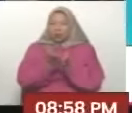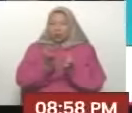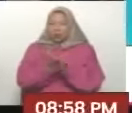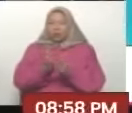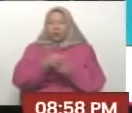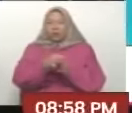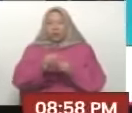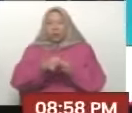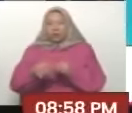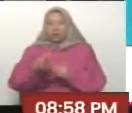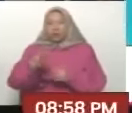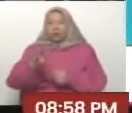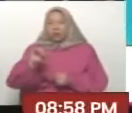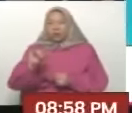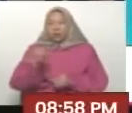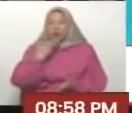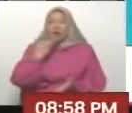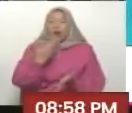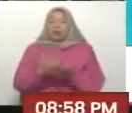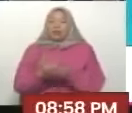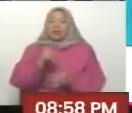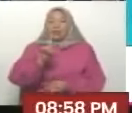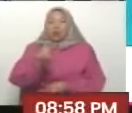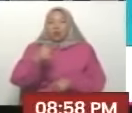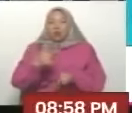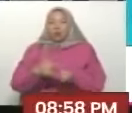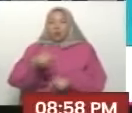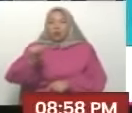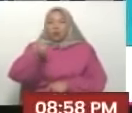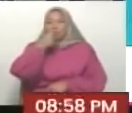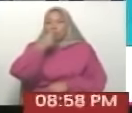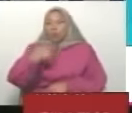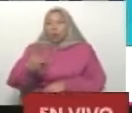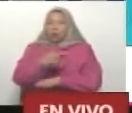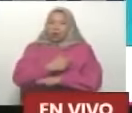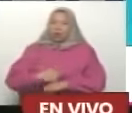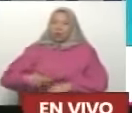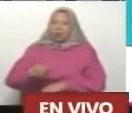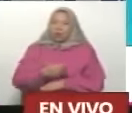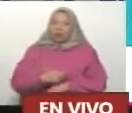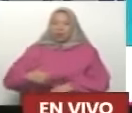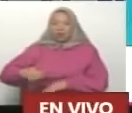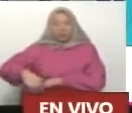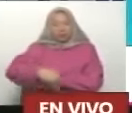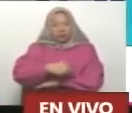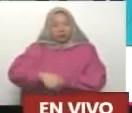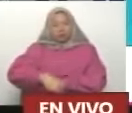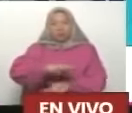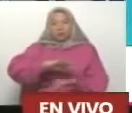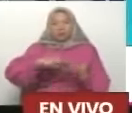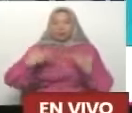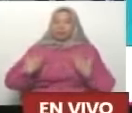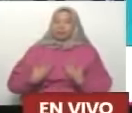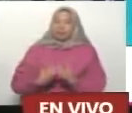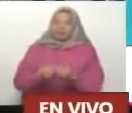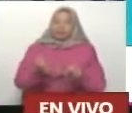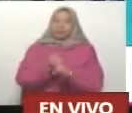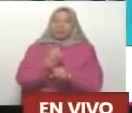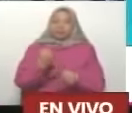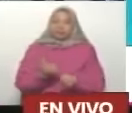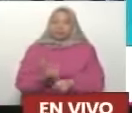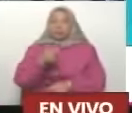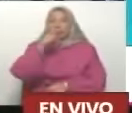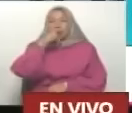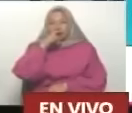decimos gracias al 1x10 del buen gobierno en la calle, acompañando a